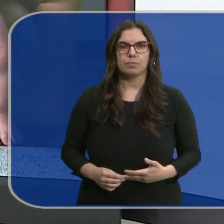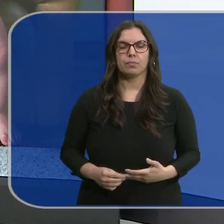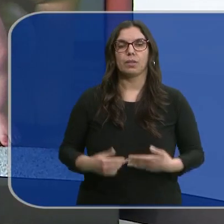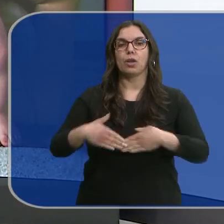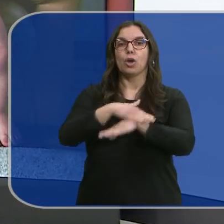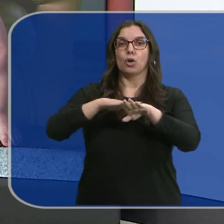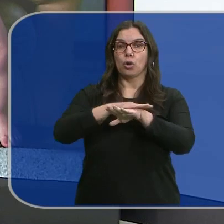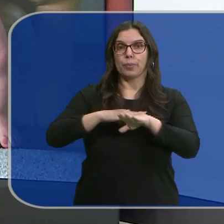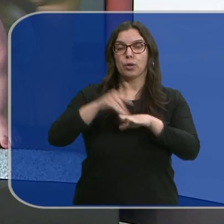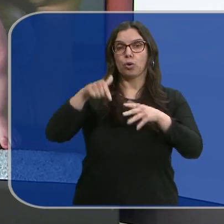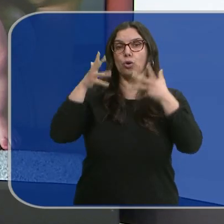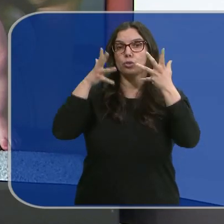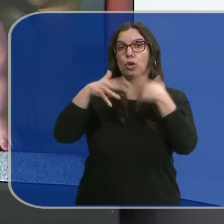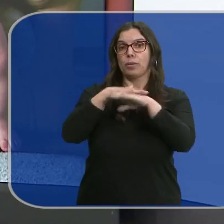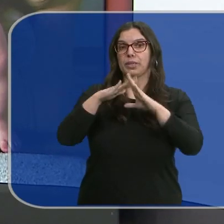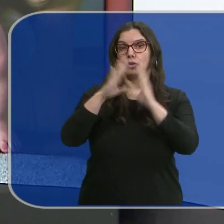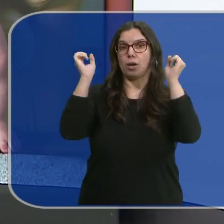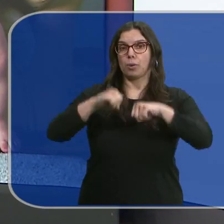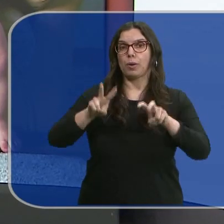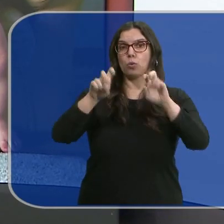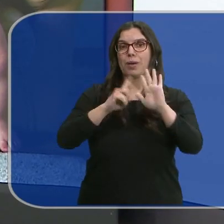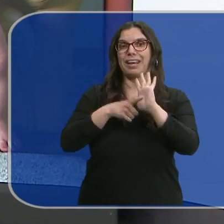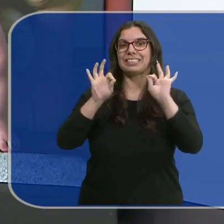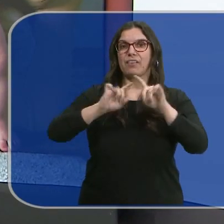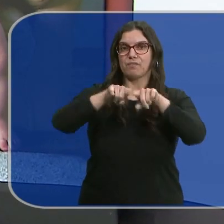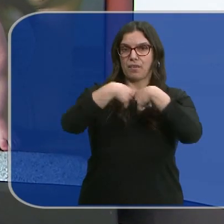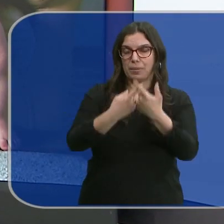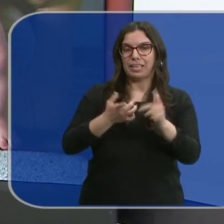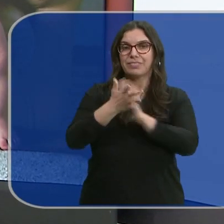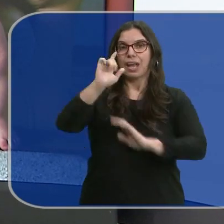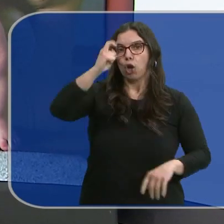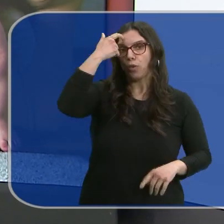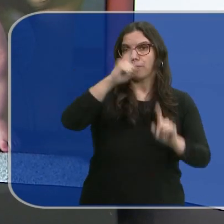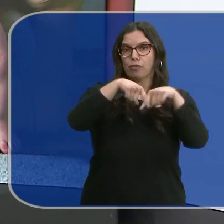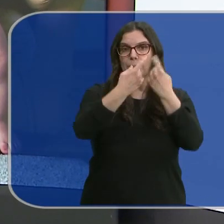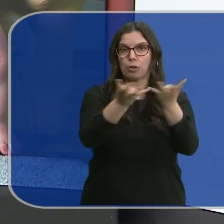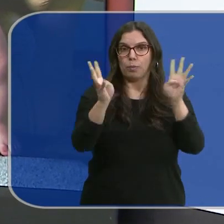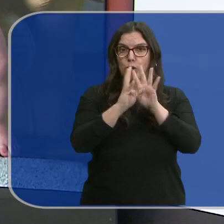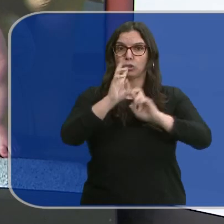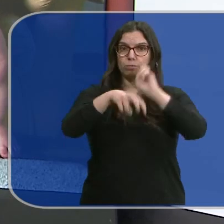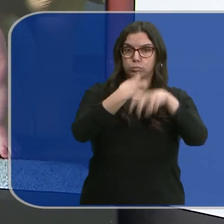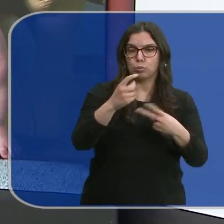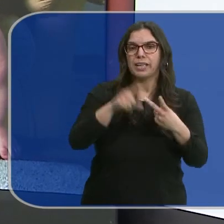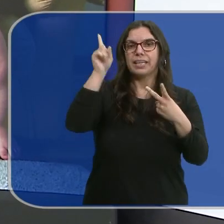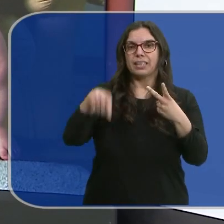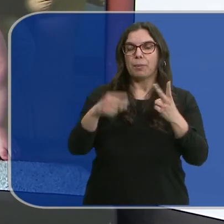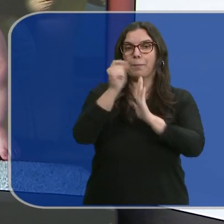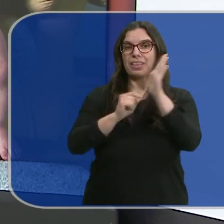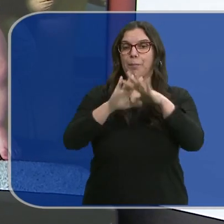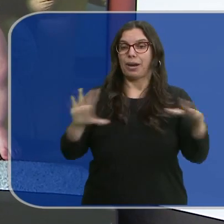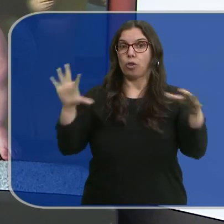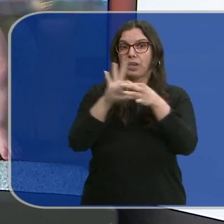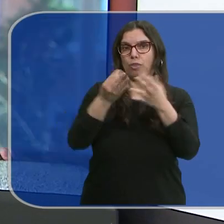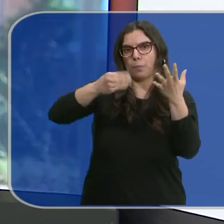El gobierno ha aprobado en el Consejo de Ministros la nueva ley de familia. Redefine el concepto de familia numerosa y amplía las medidas de